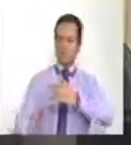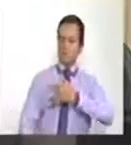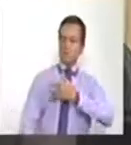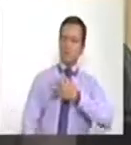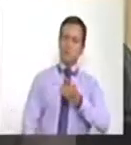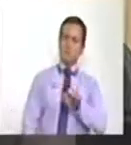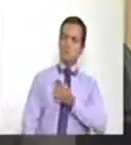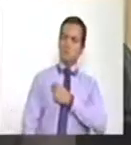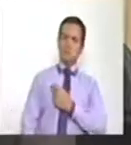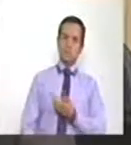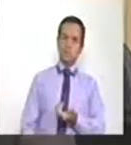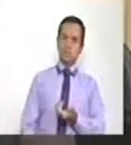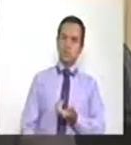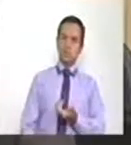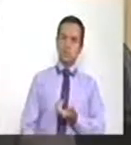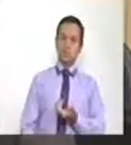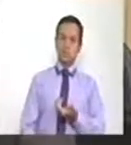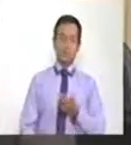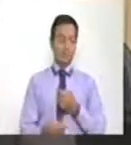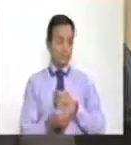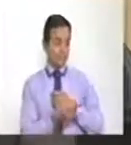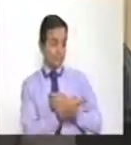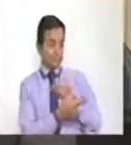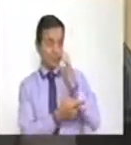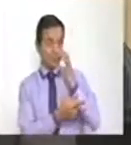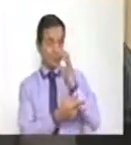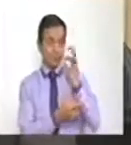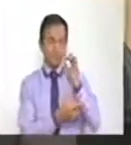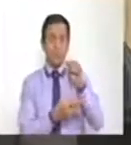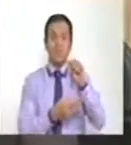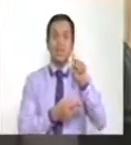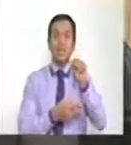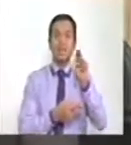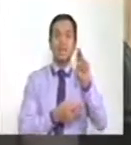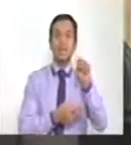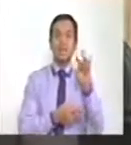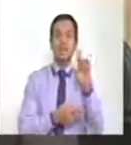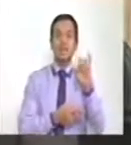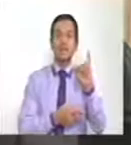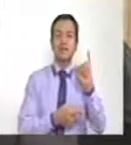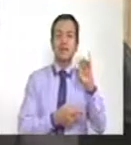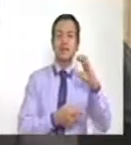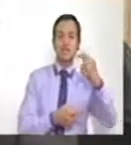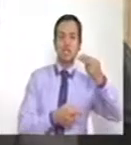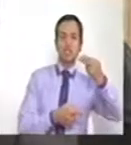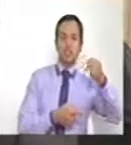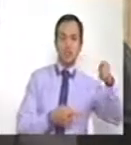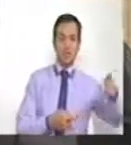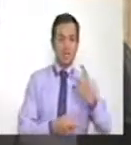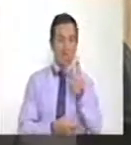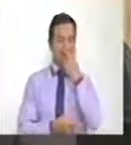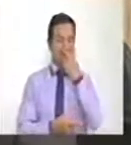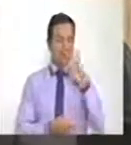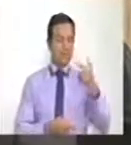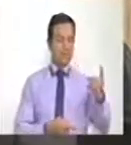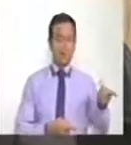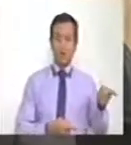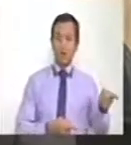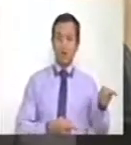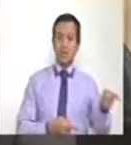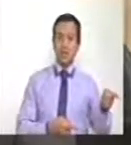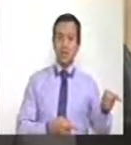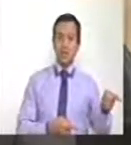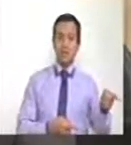verdad es que el señor Santrich estaba, después de la firma del acuerdo, negociando